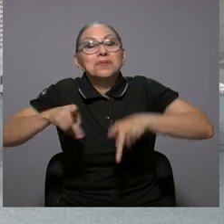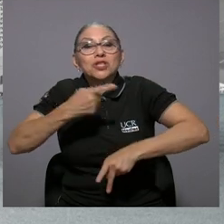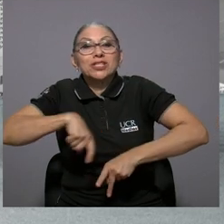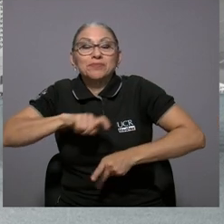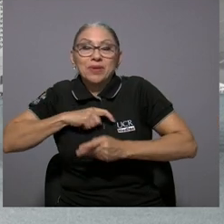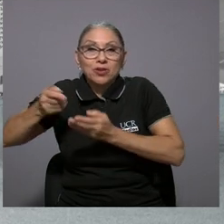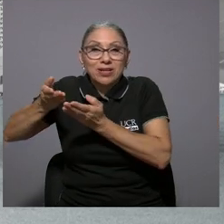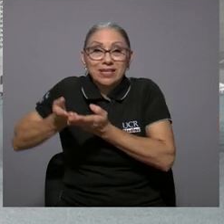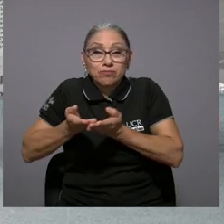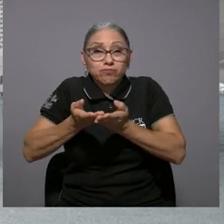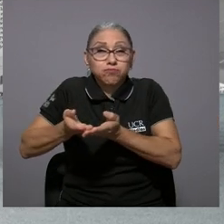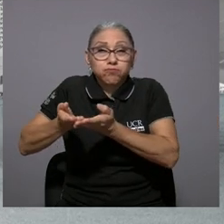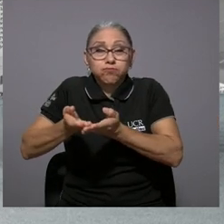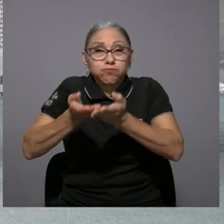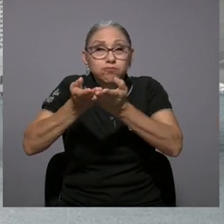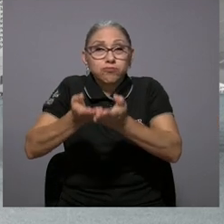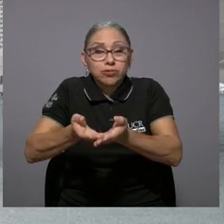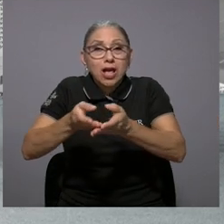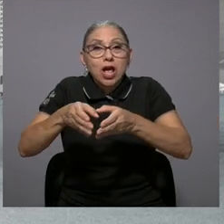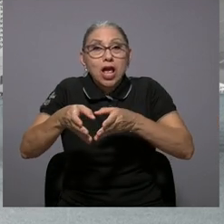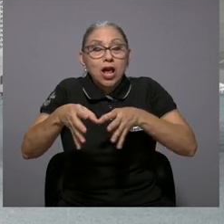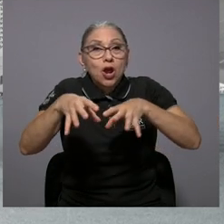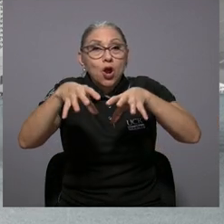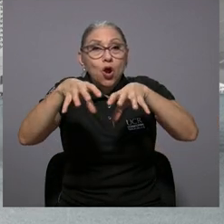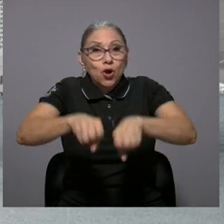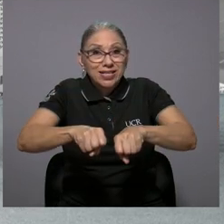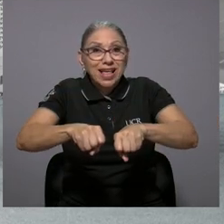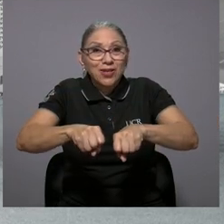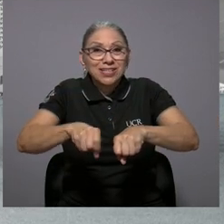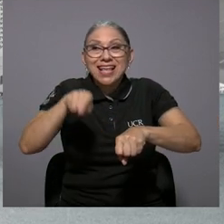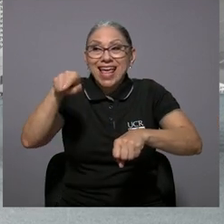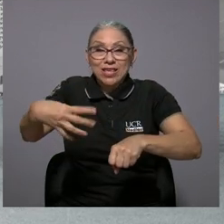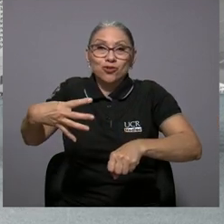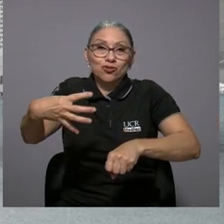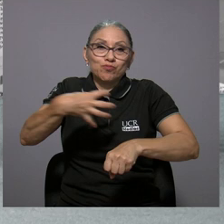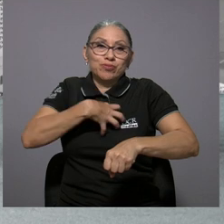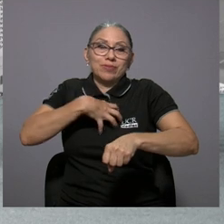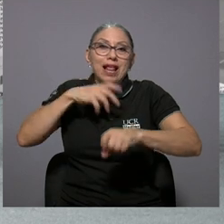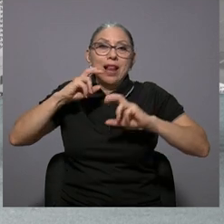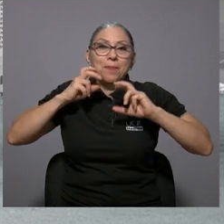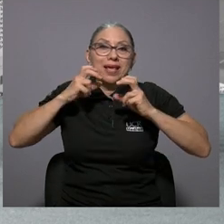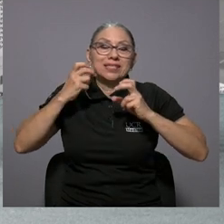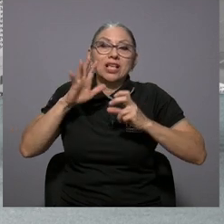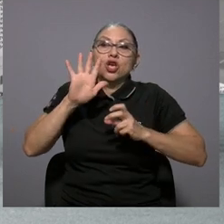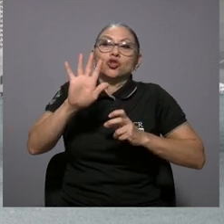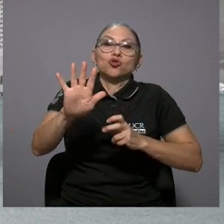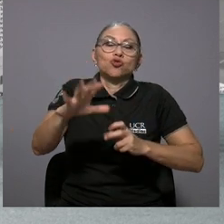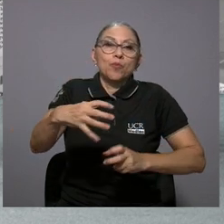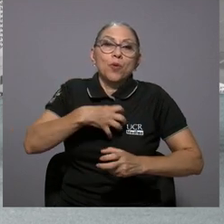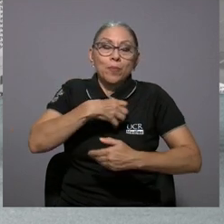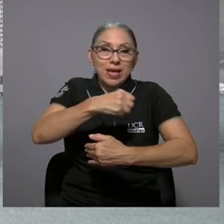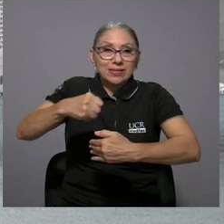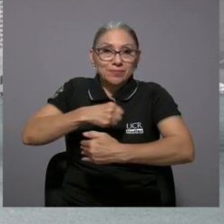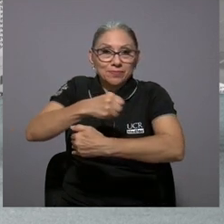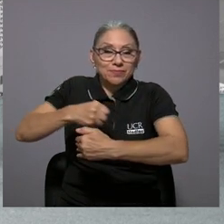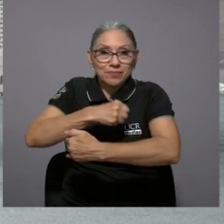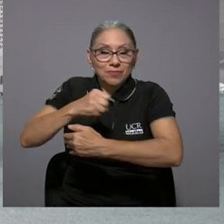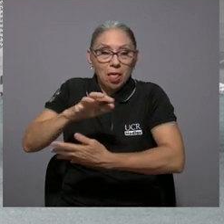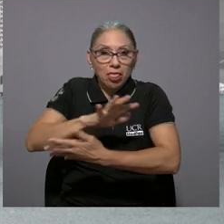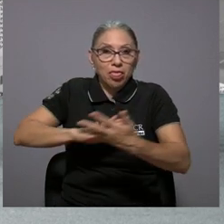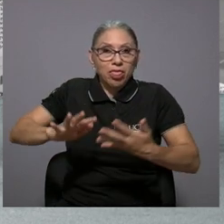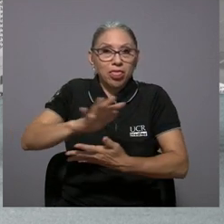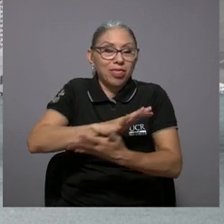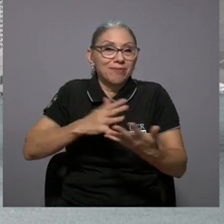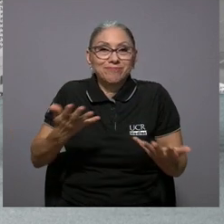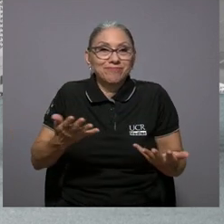contrario más bien los conquistadores se apropiaron del maíz para sus propias